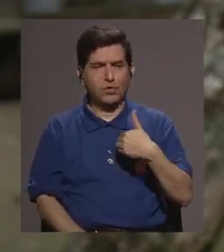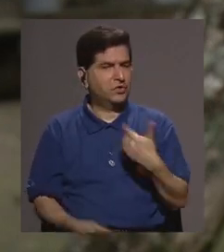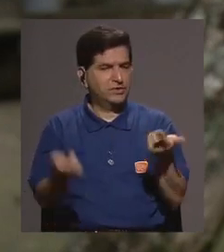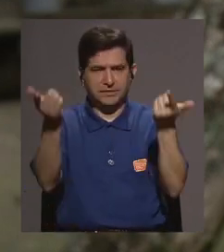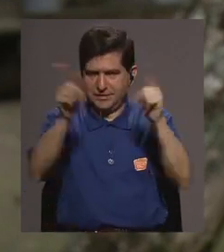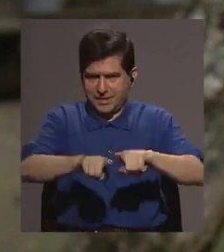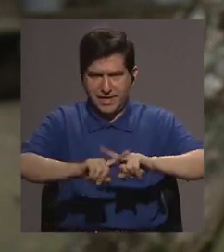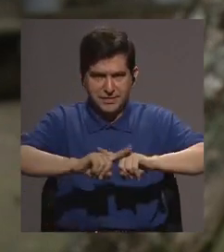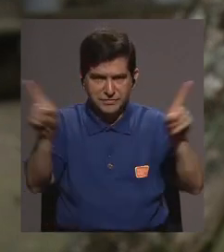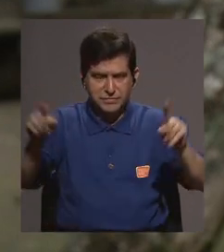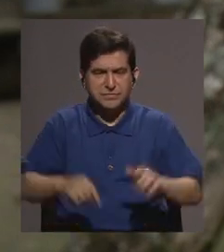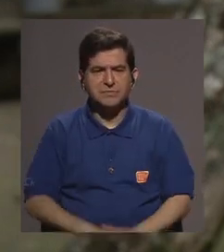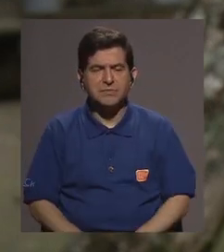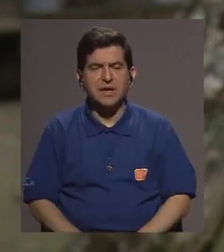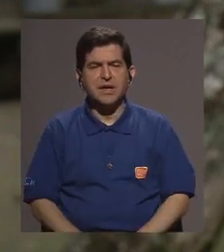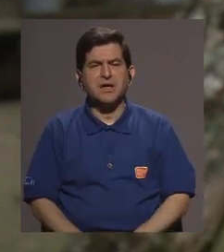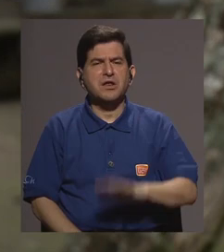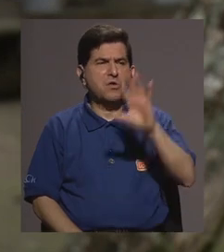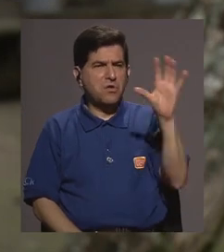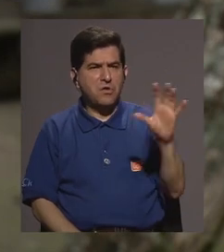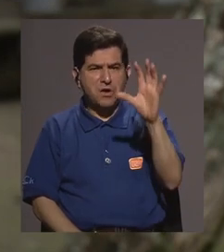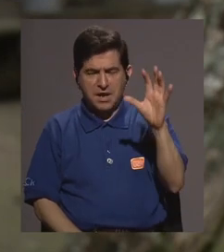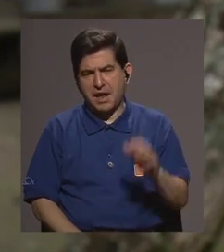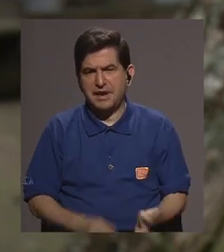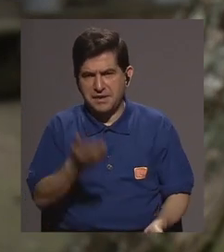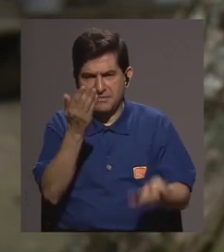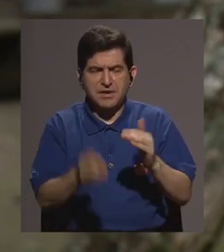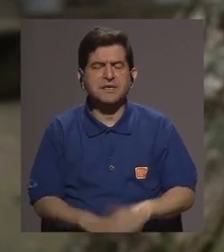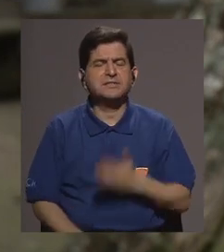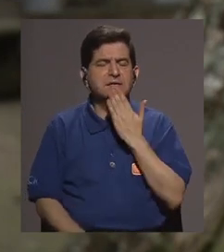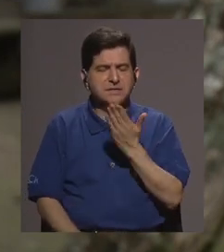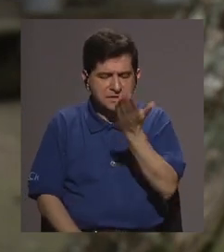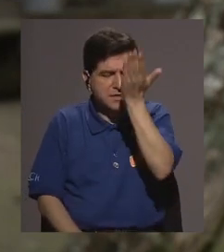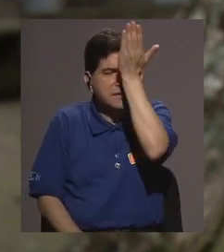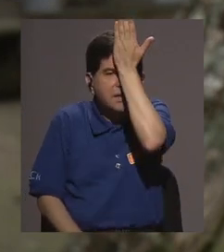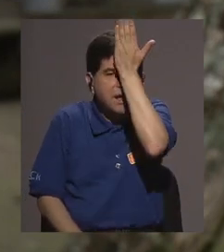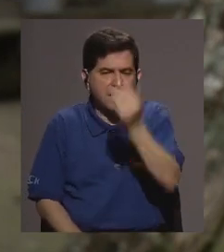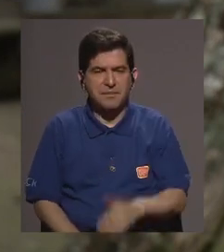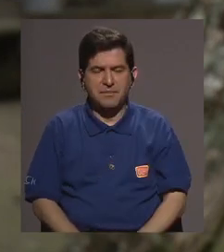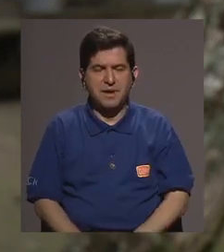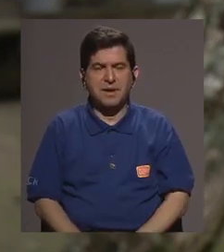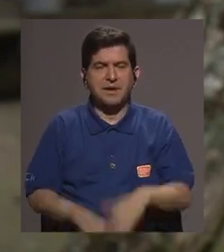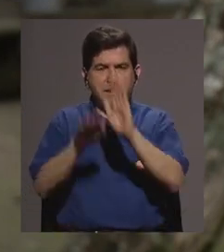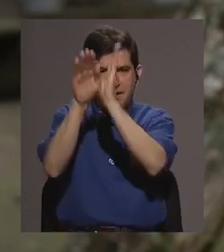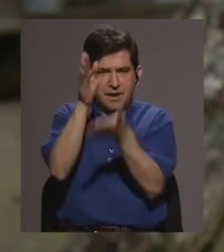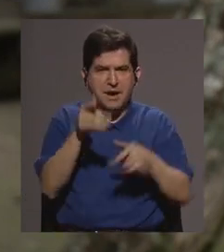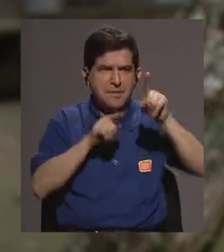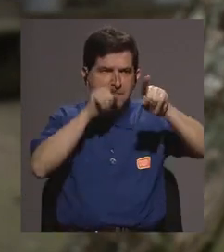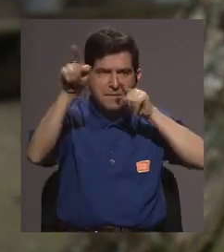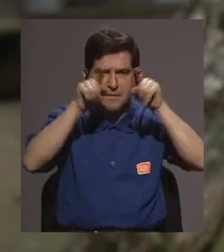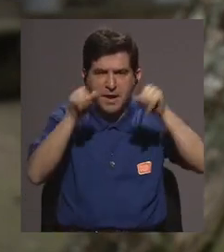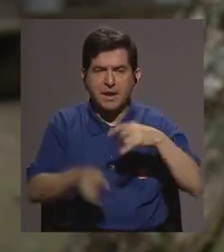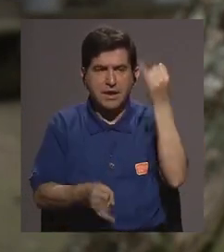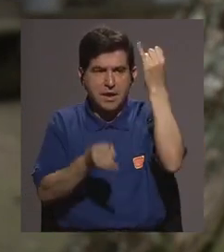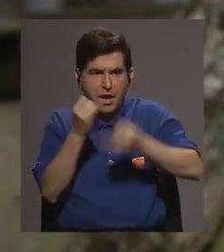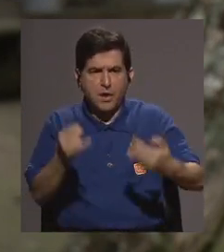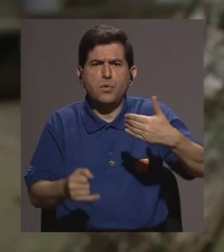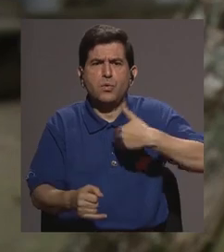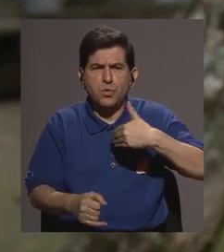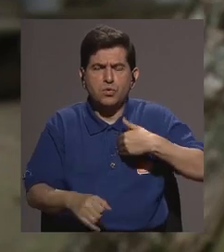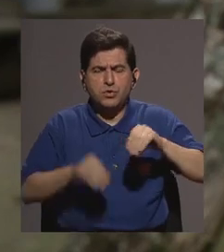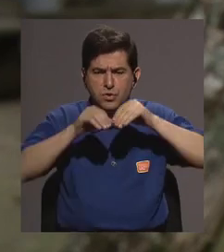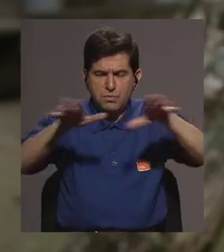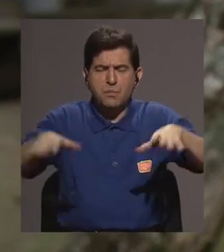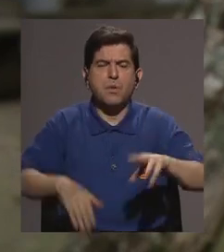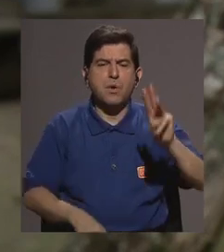tiempo no tiene casos pero la zona Huetar Caribe sobre todo el tema Talamanca en un momento determinado Valle del Estrello en un momento determinado el último que